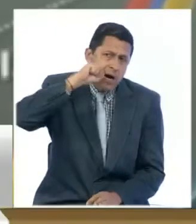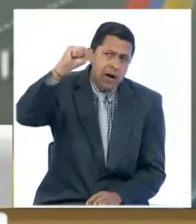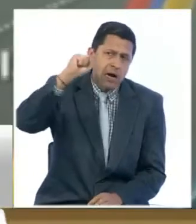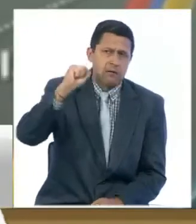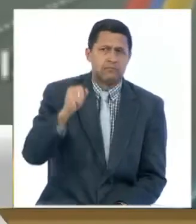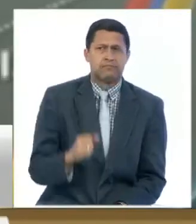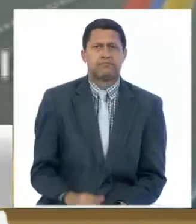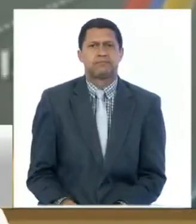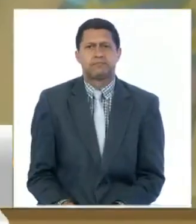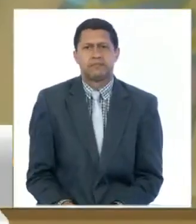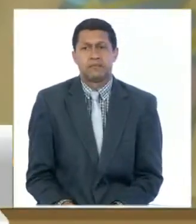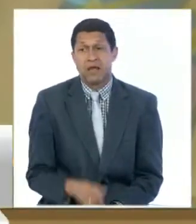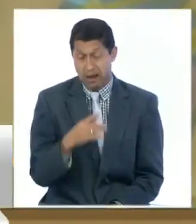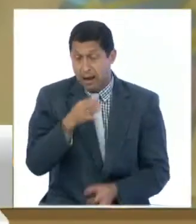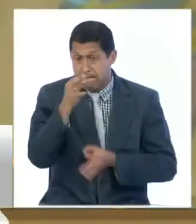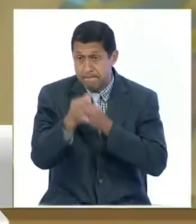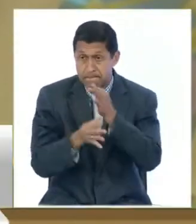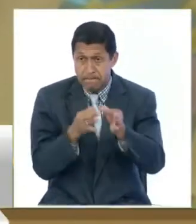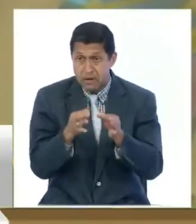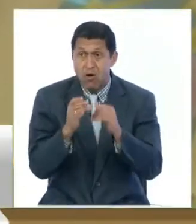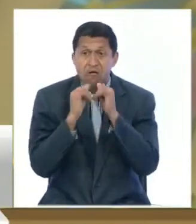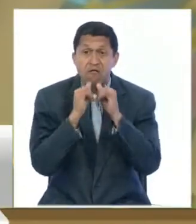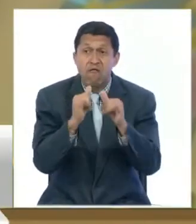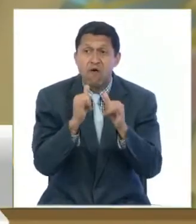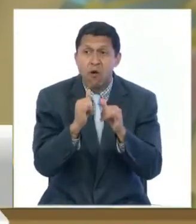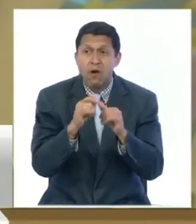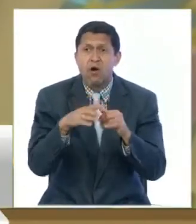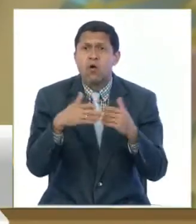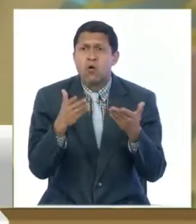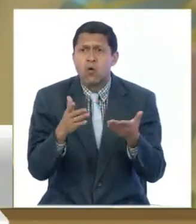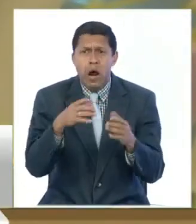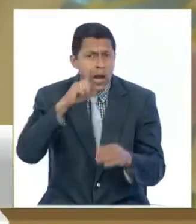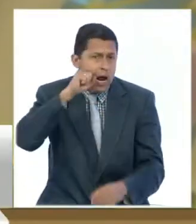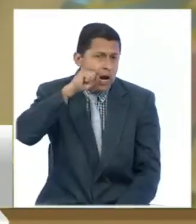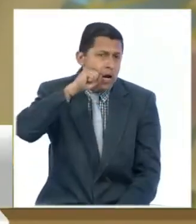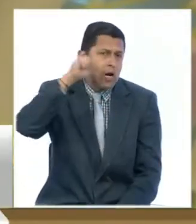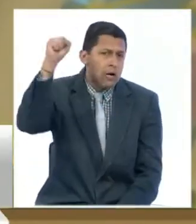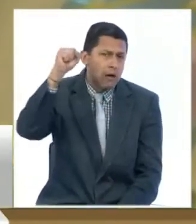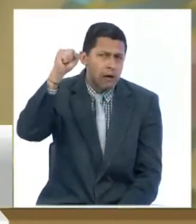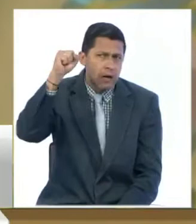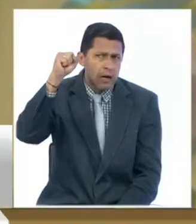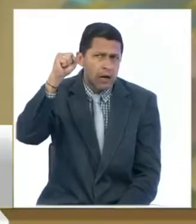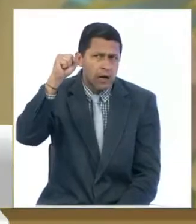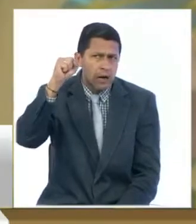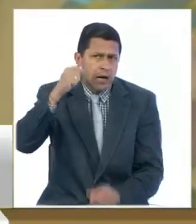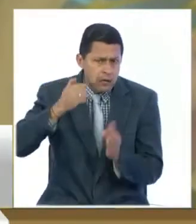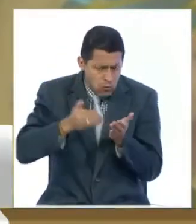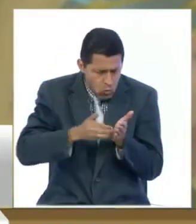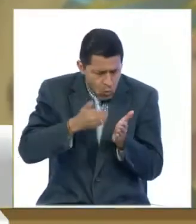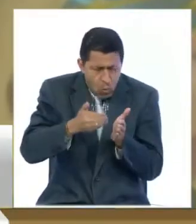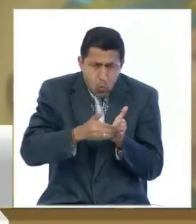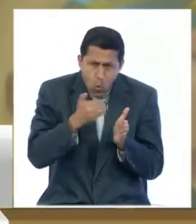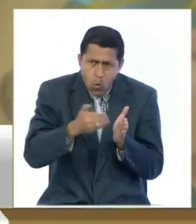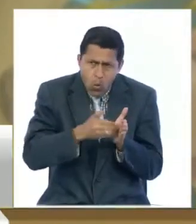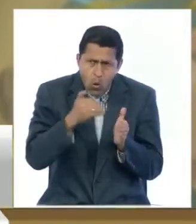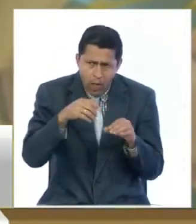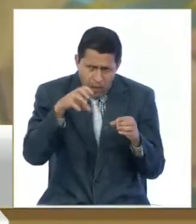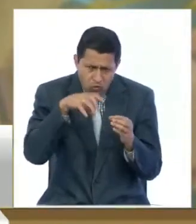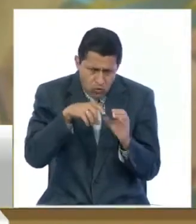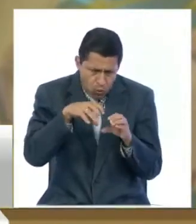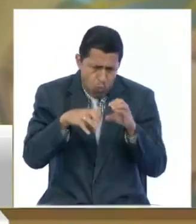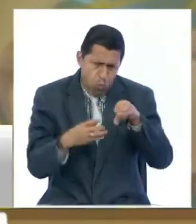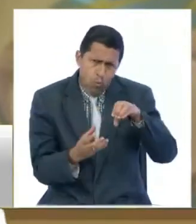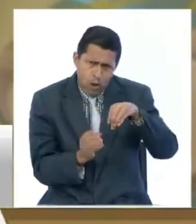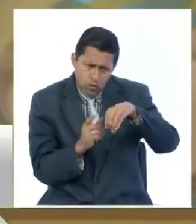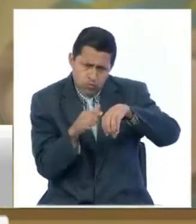premolares. Explicó en su informe que al momento de retirar las piezas se exfolia a su zona interna, donde se encuentra la